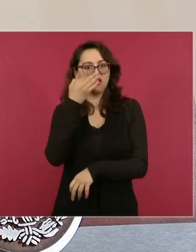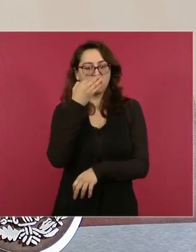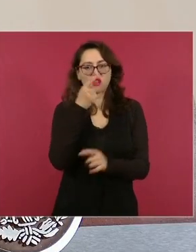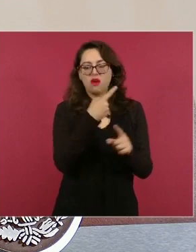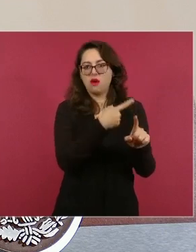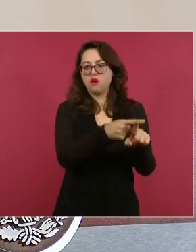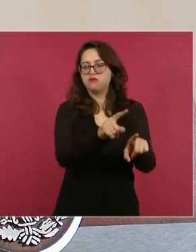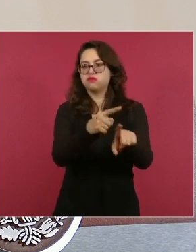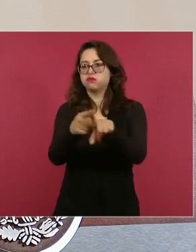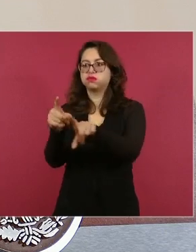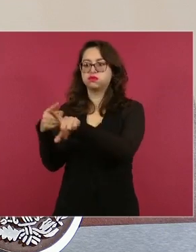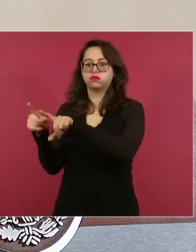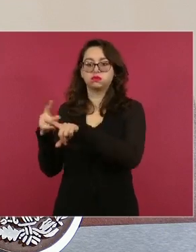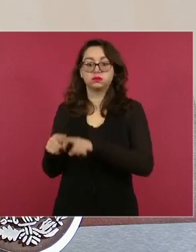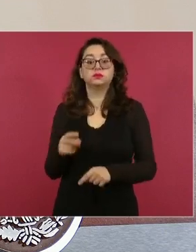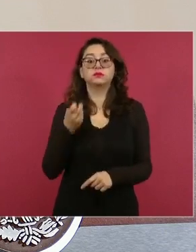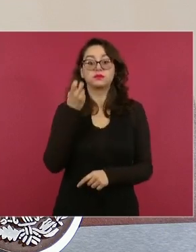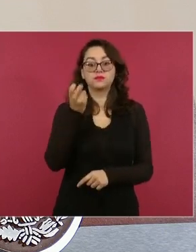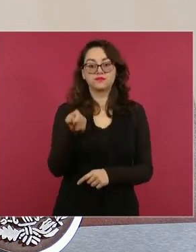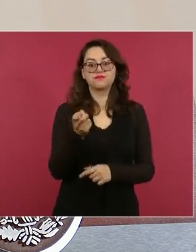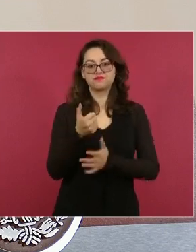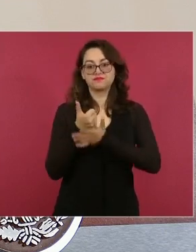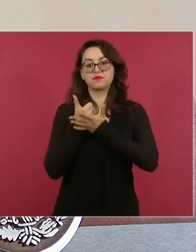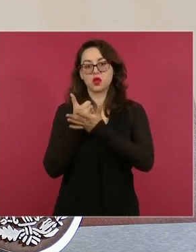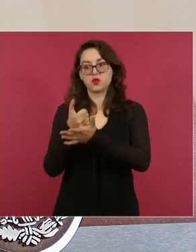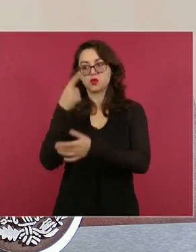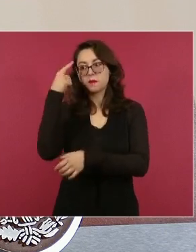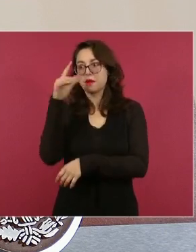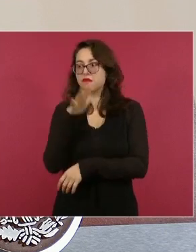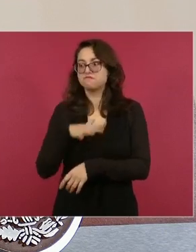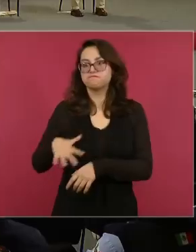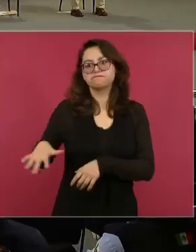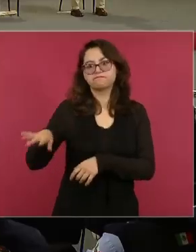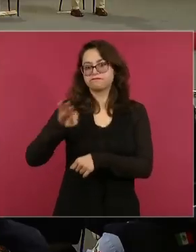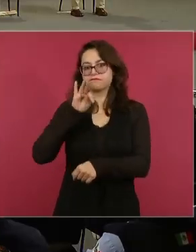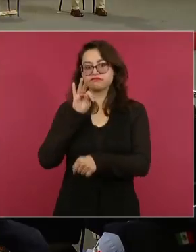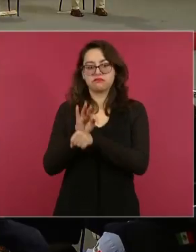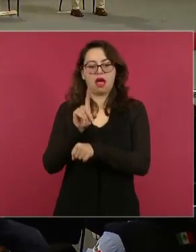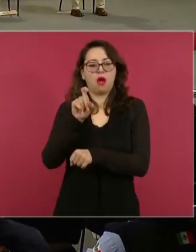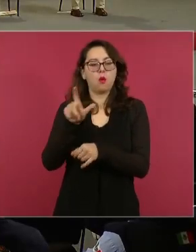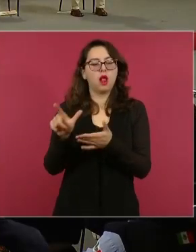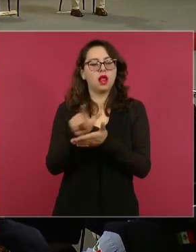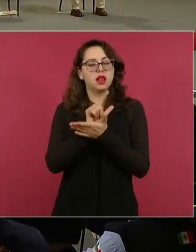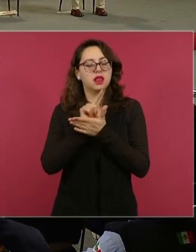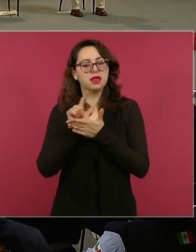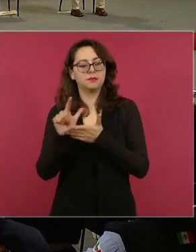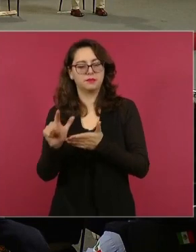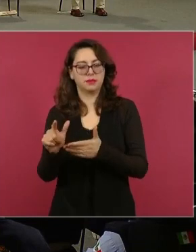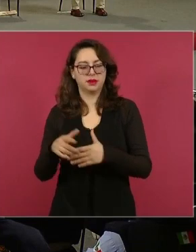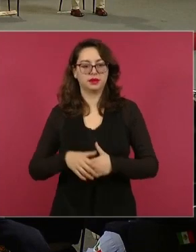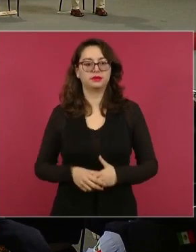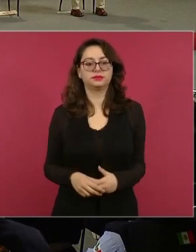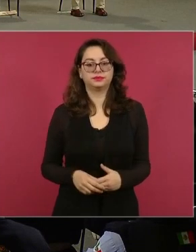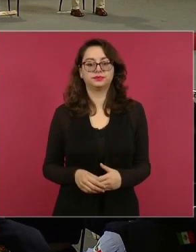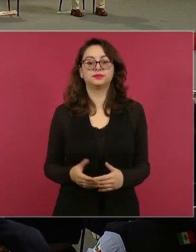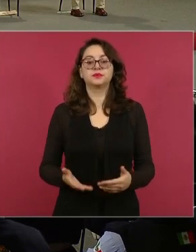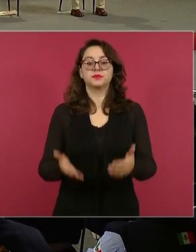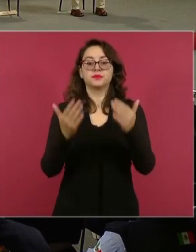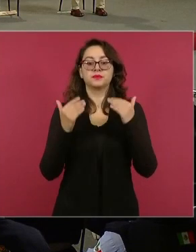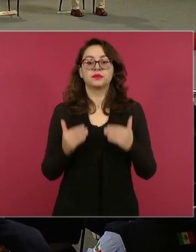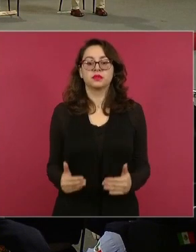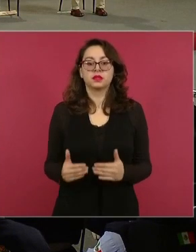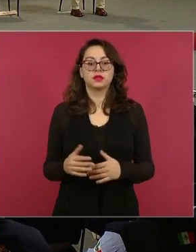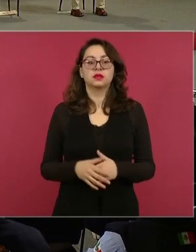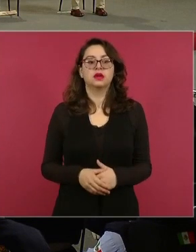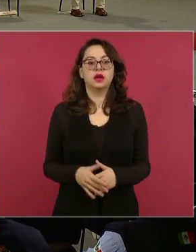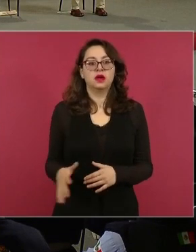captura, filtración y a la purificación del agua. La siguiente, área de protección de flor y